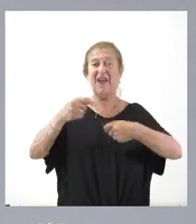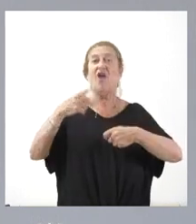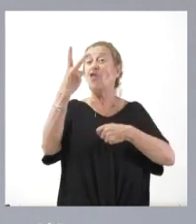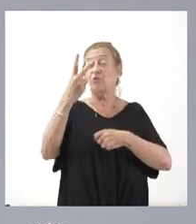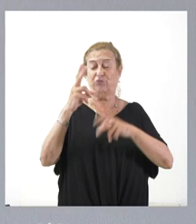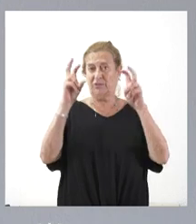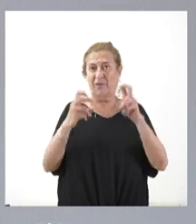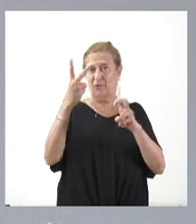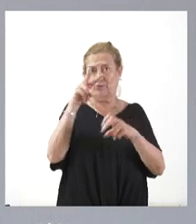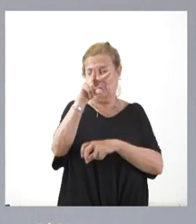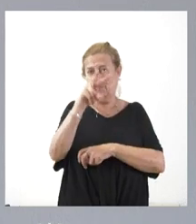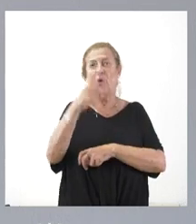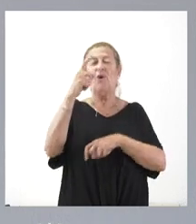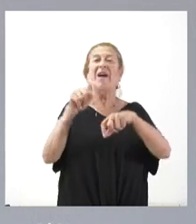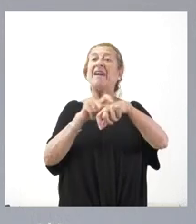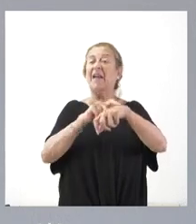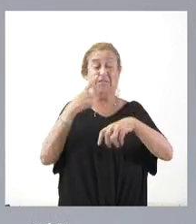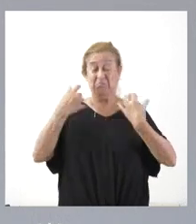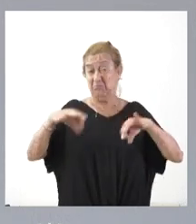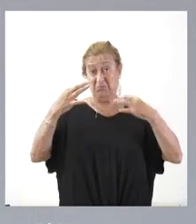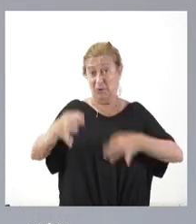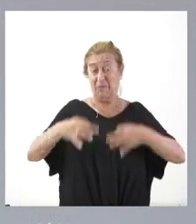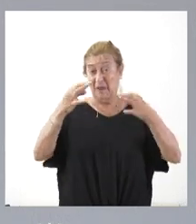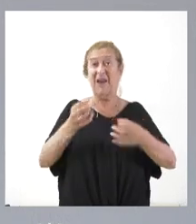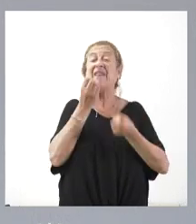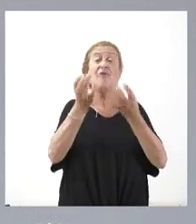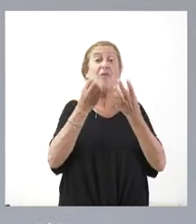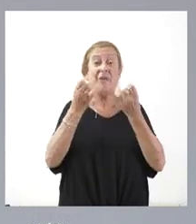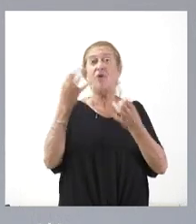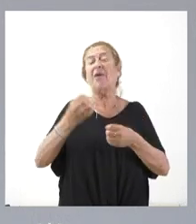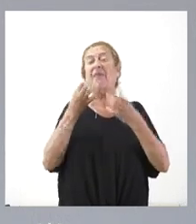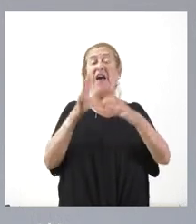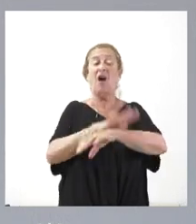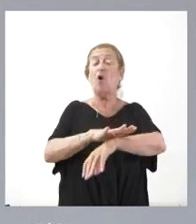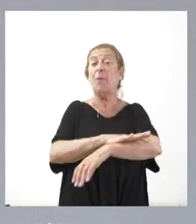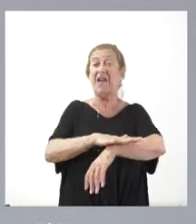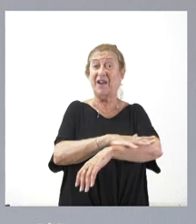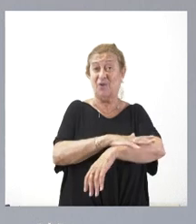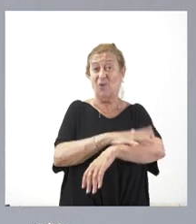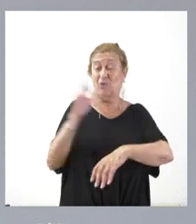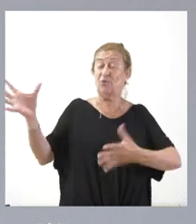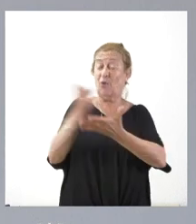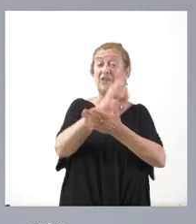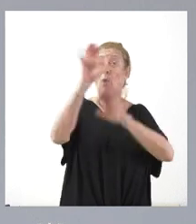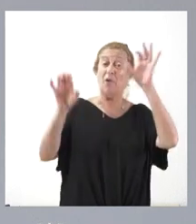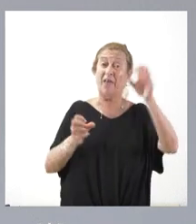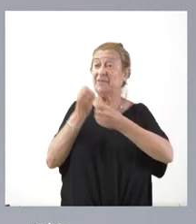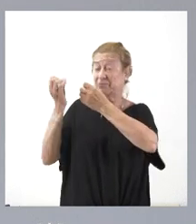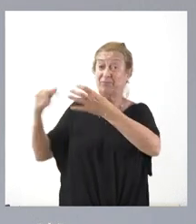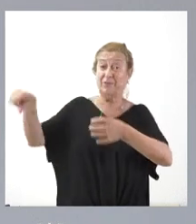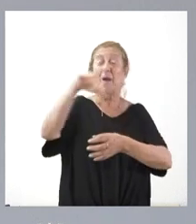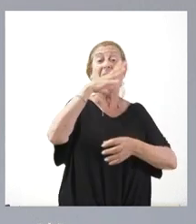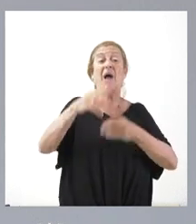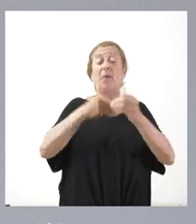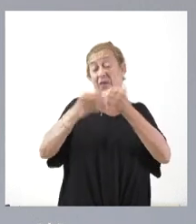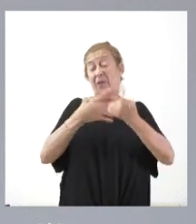asuntos. Unos de carácter ordinario, que es la información que tiene que dar el Gobierno a las comunidades autónomas para poder elaborar sus